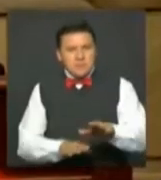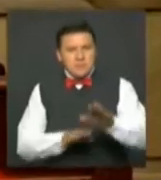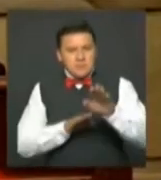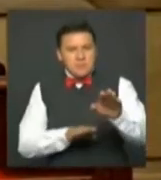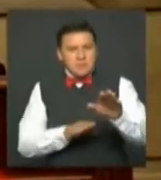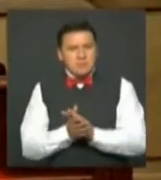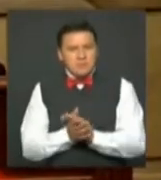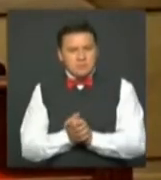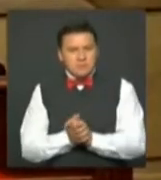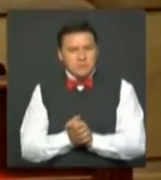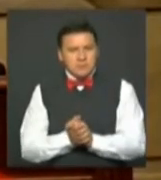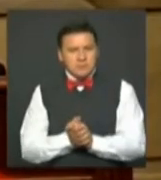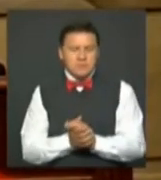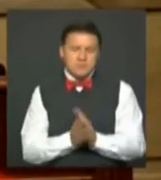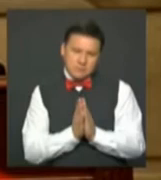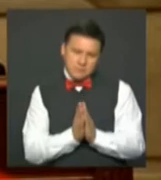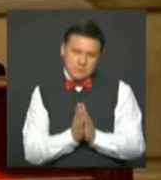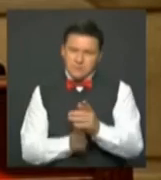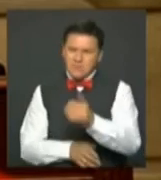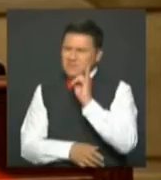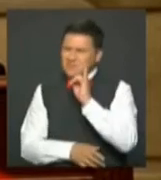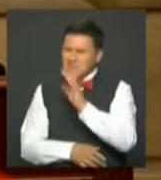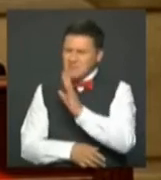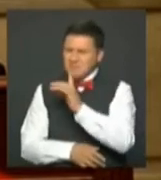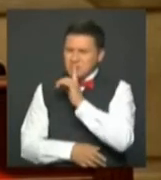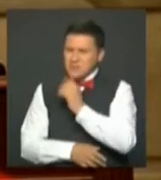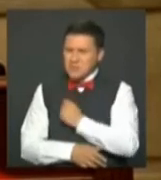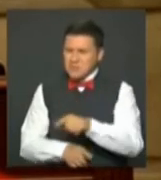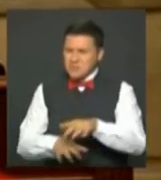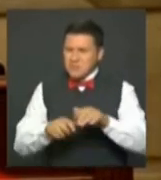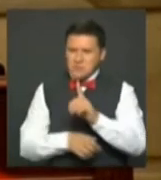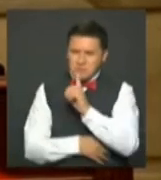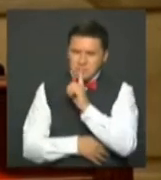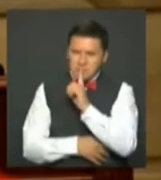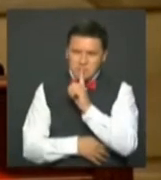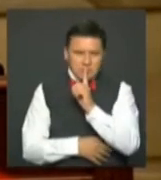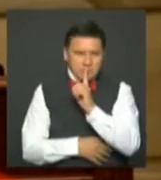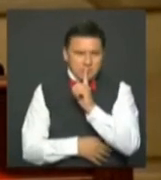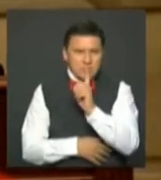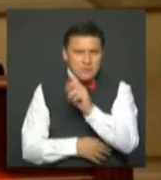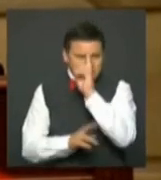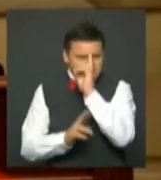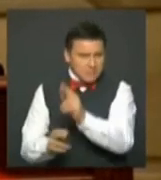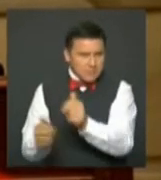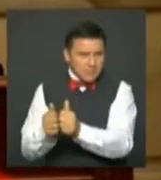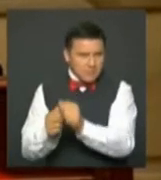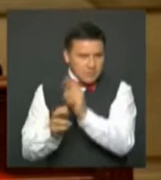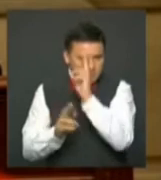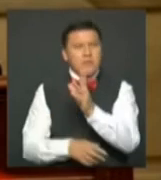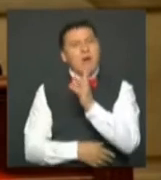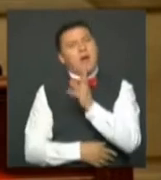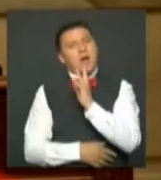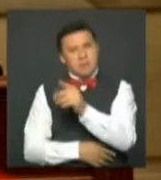le pido silencio en la plenaria. Y respeto con nuestros compañeros que están interviniendo.